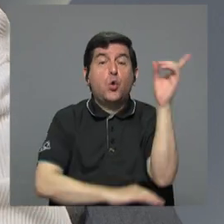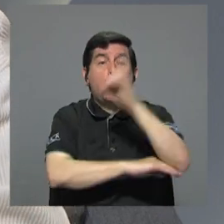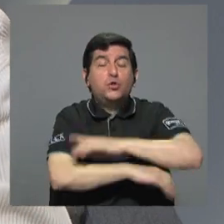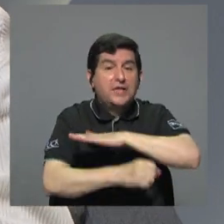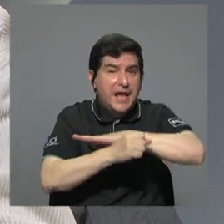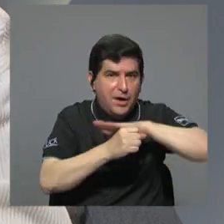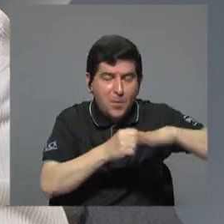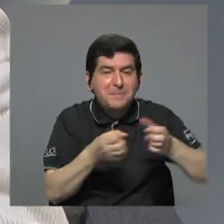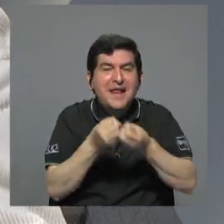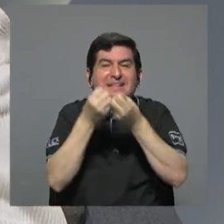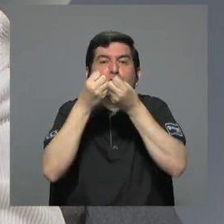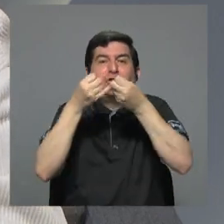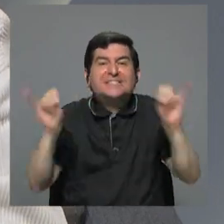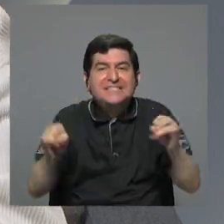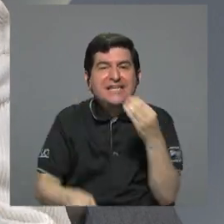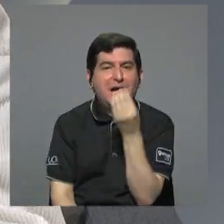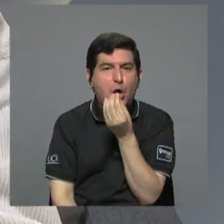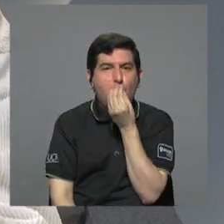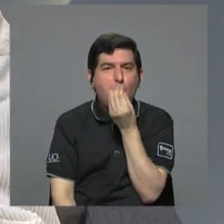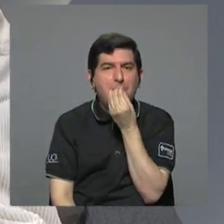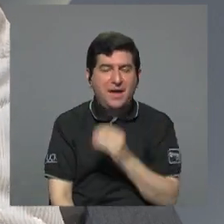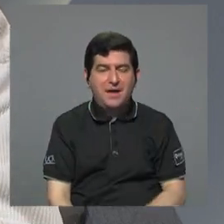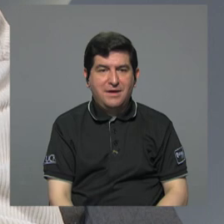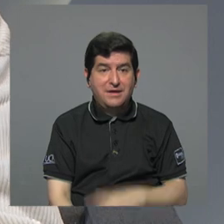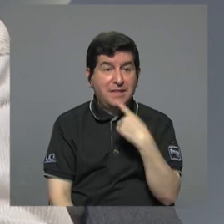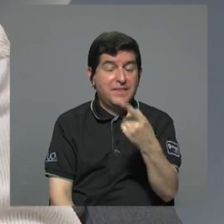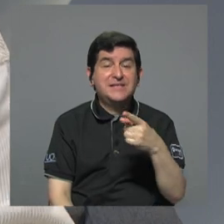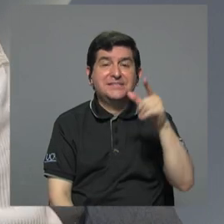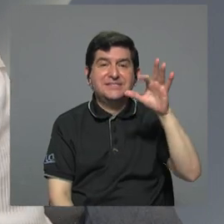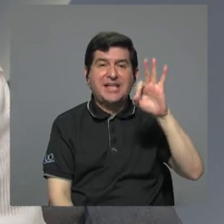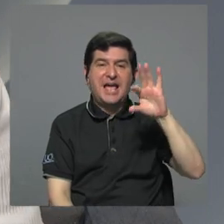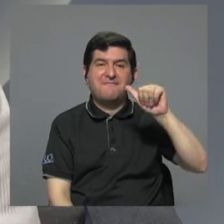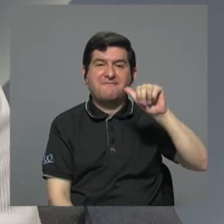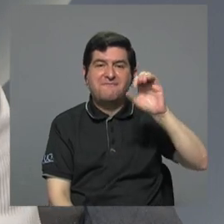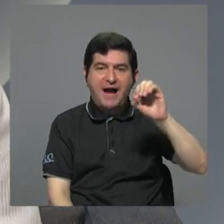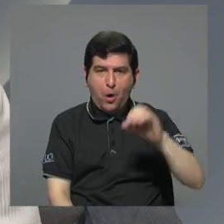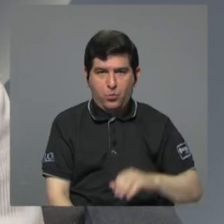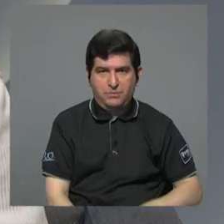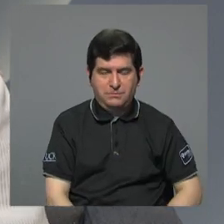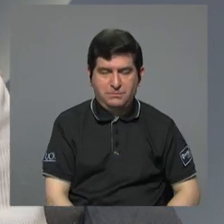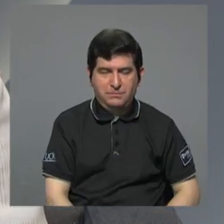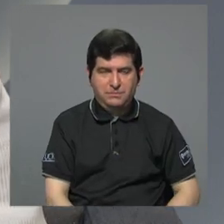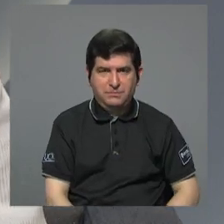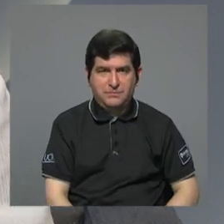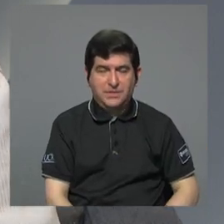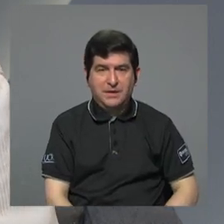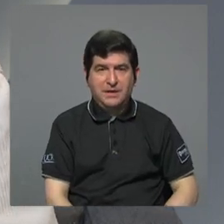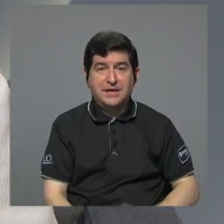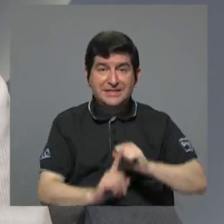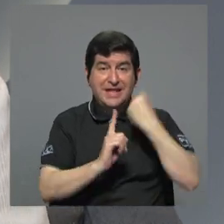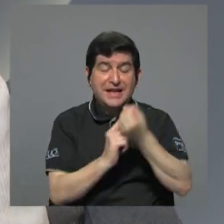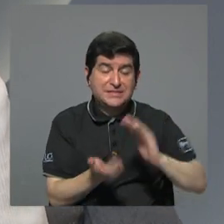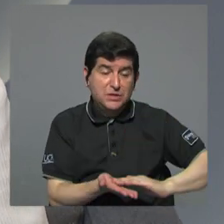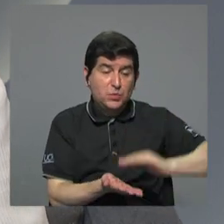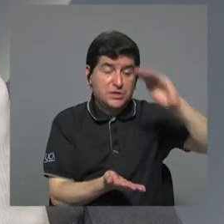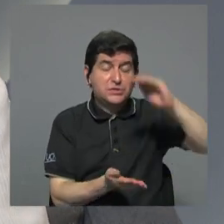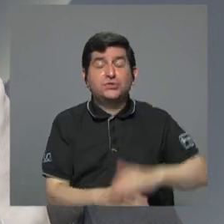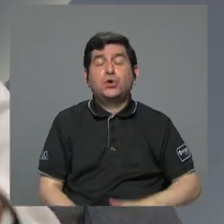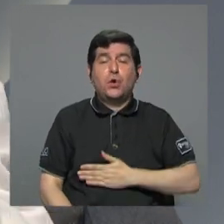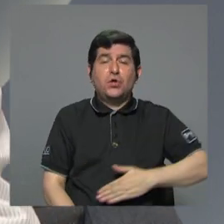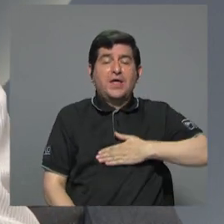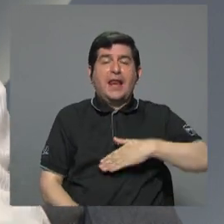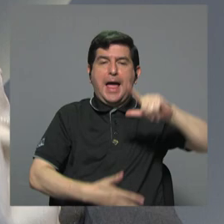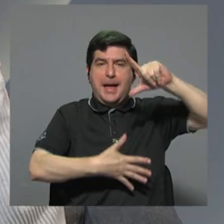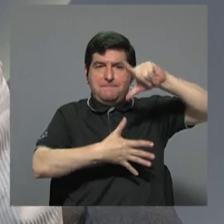día entero sin comer. Eso estima la FAO, ¿verdad? Eso estima la FAO sobre el aumento del hambre en América